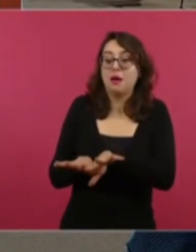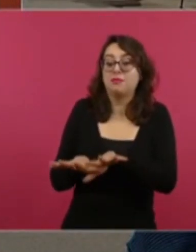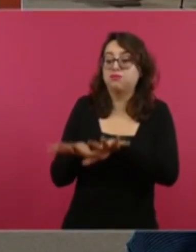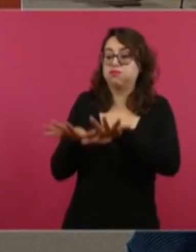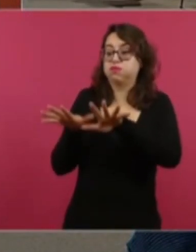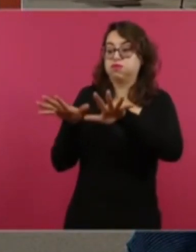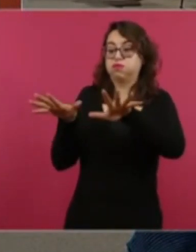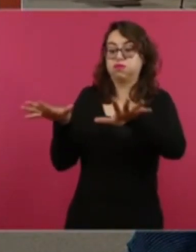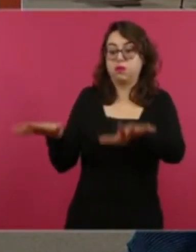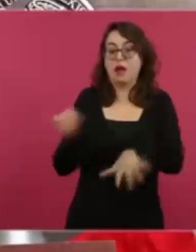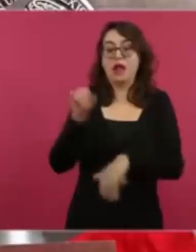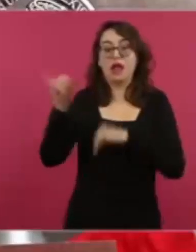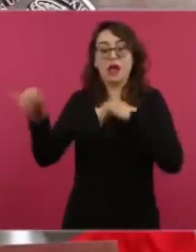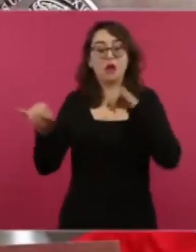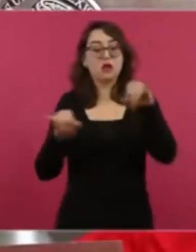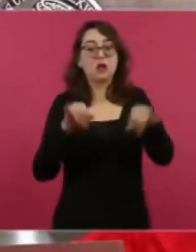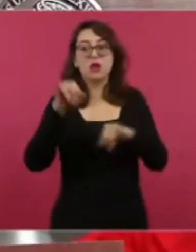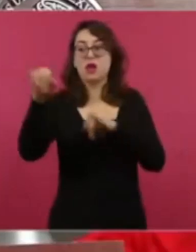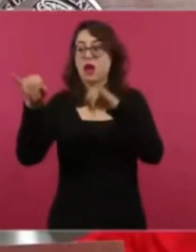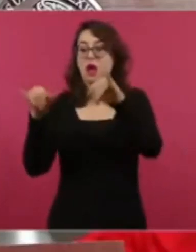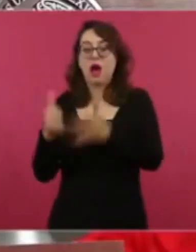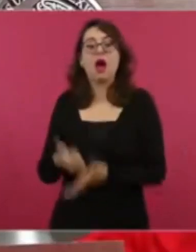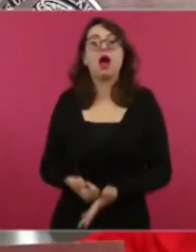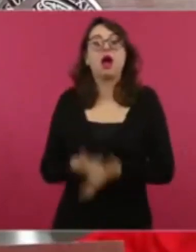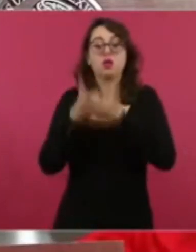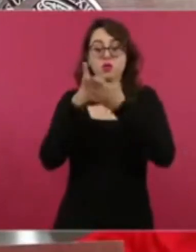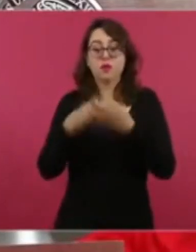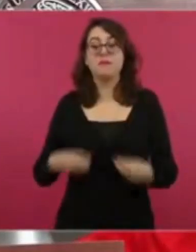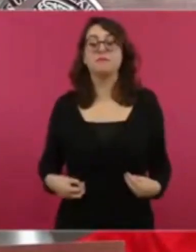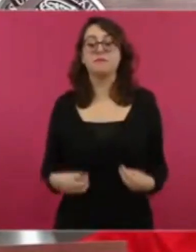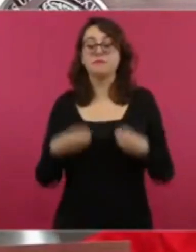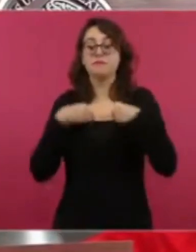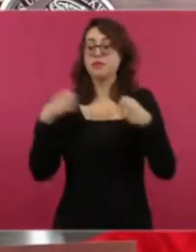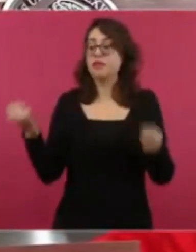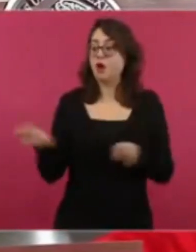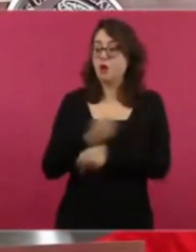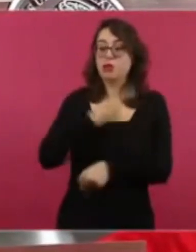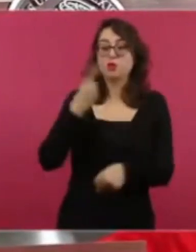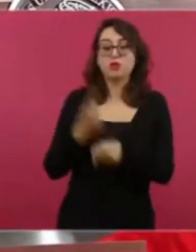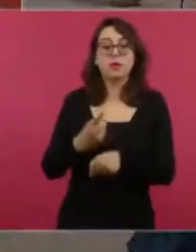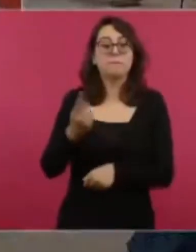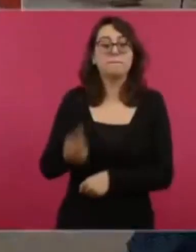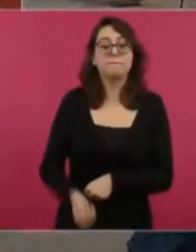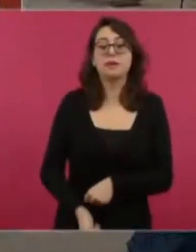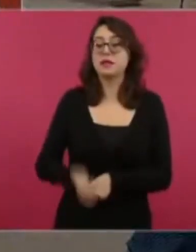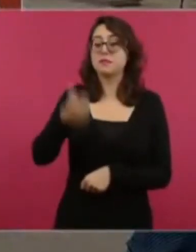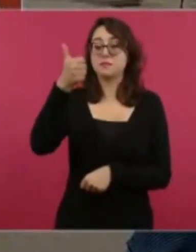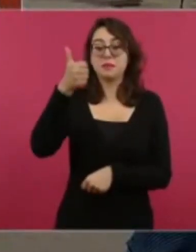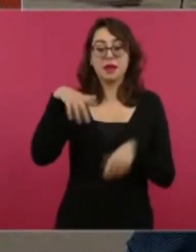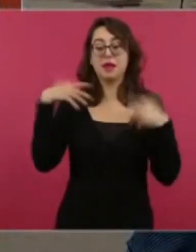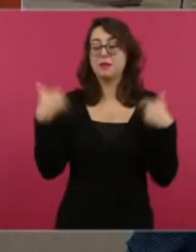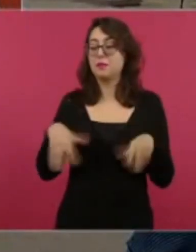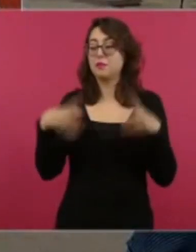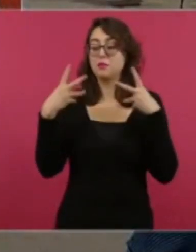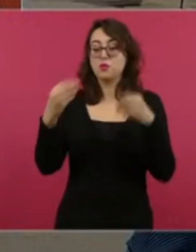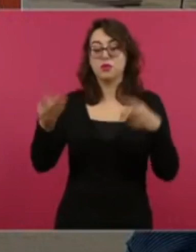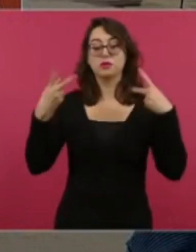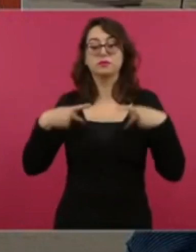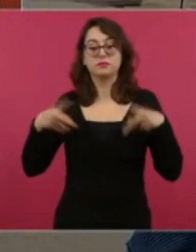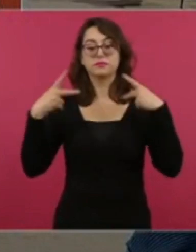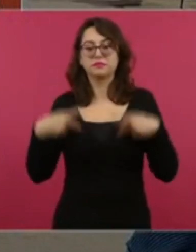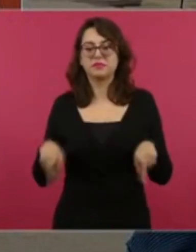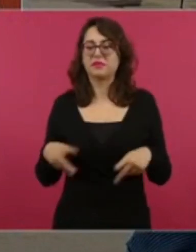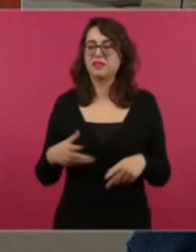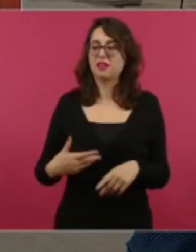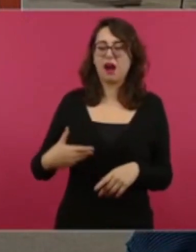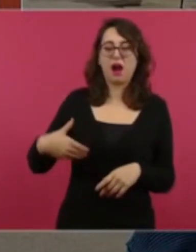influencia llegará incluso mucho más allá y le cambiará la vida a cientos de miles de personas. Nuestra gente nunca más serán las